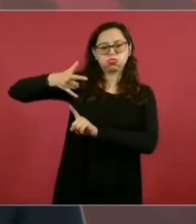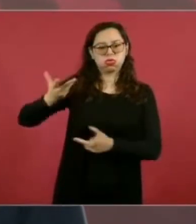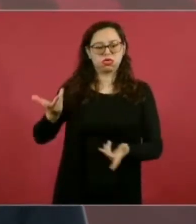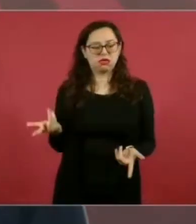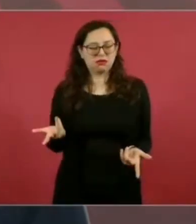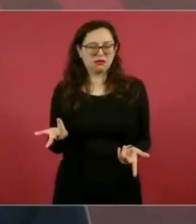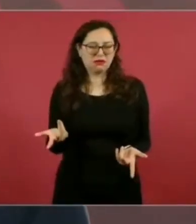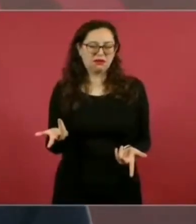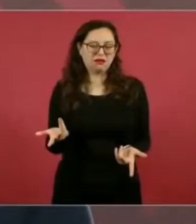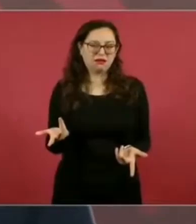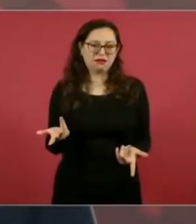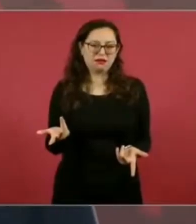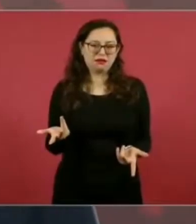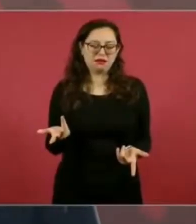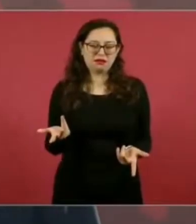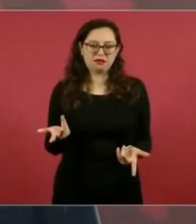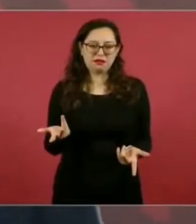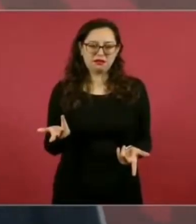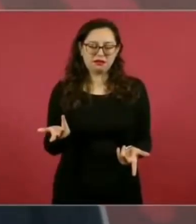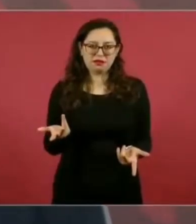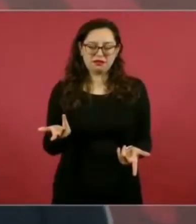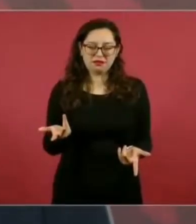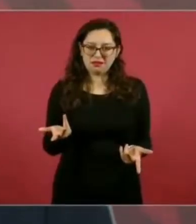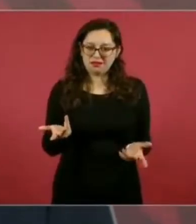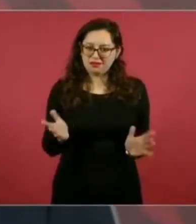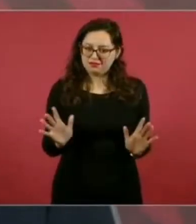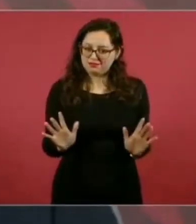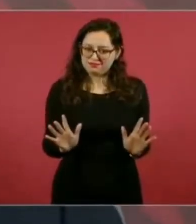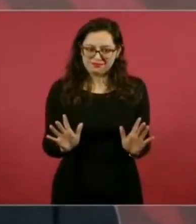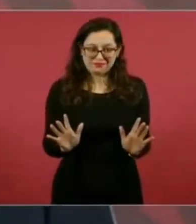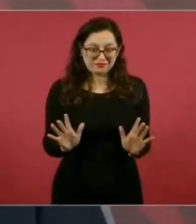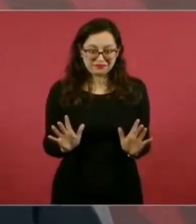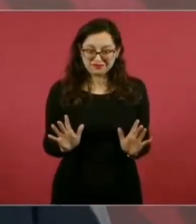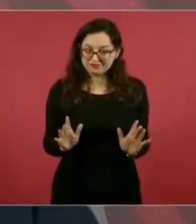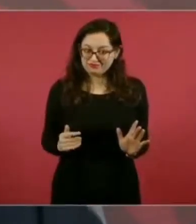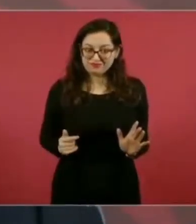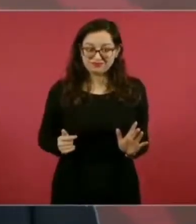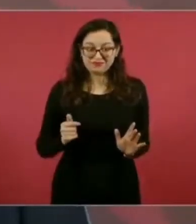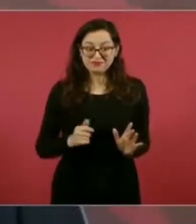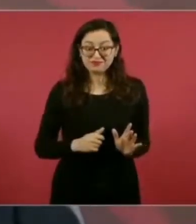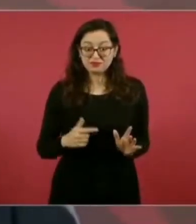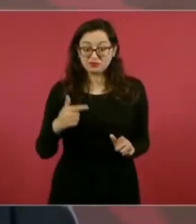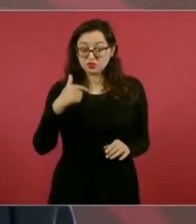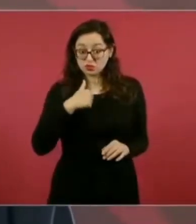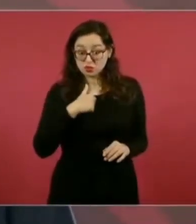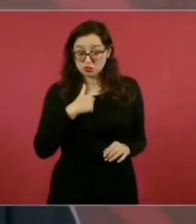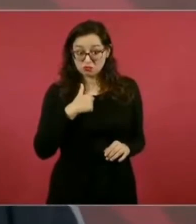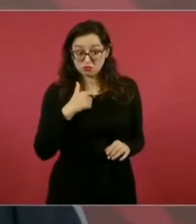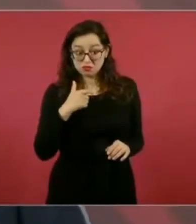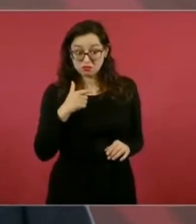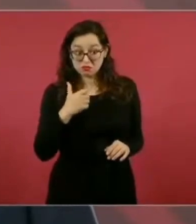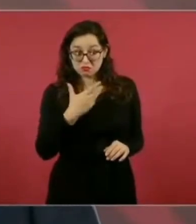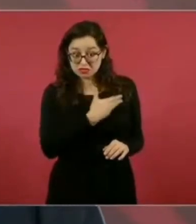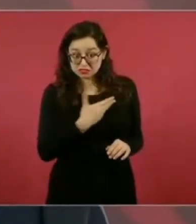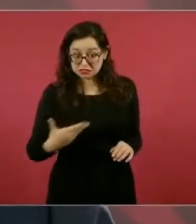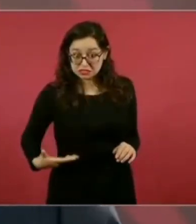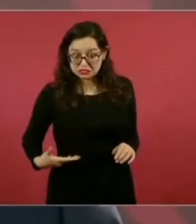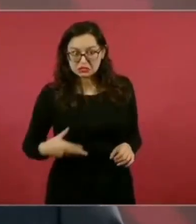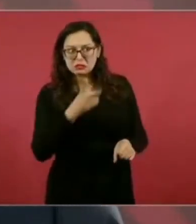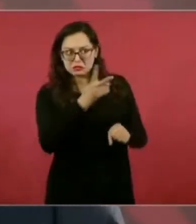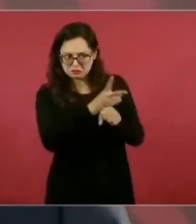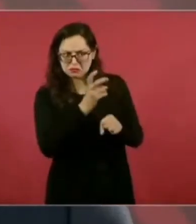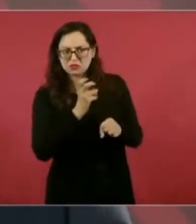que aclaro, fue al rey, se